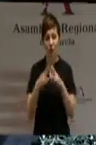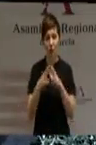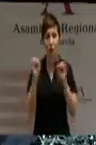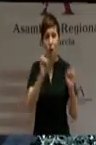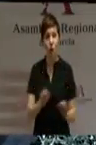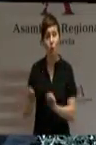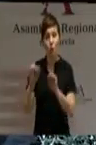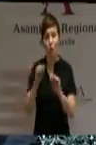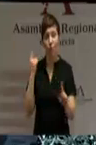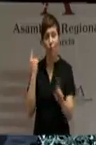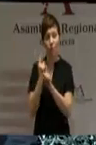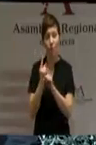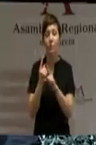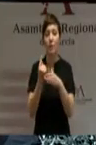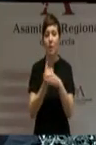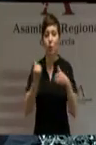la exclusión.